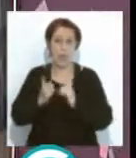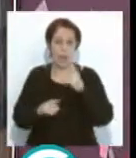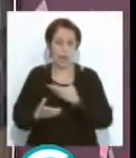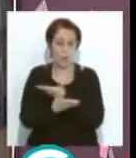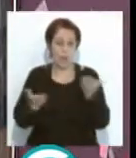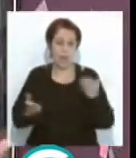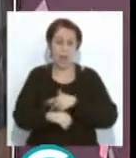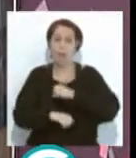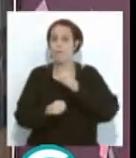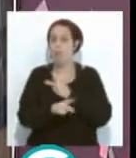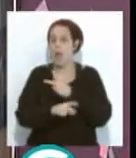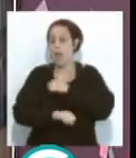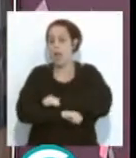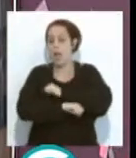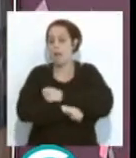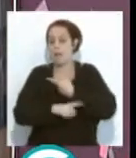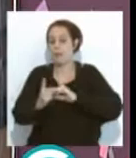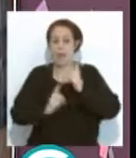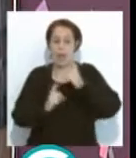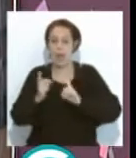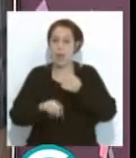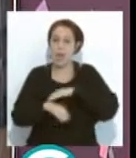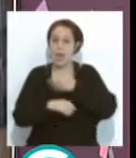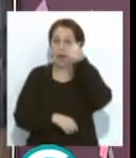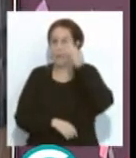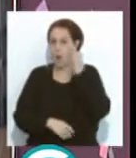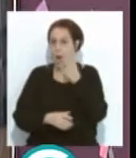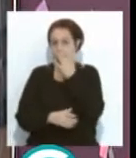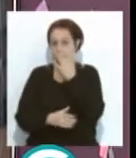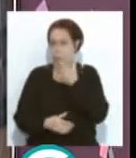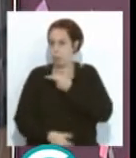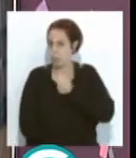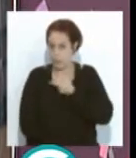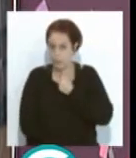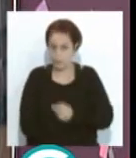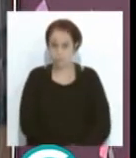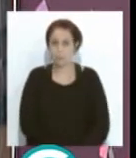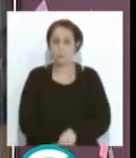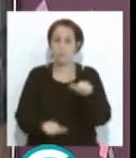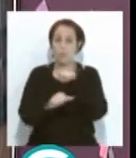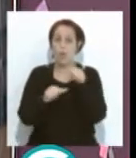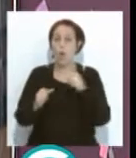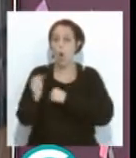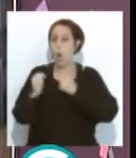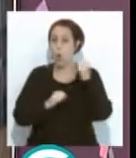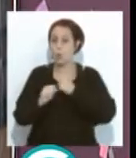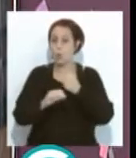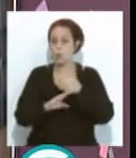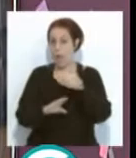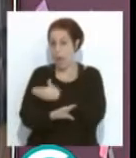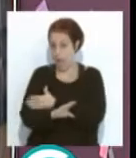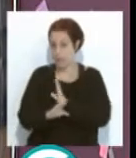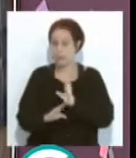barra de bar que mantenemos con amigos, con amigas carnavaleras. Lo primero, antes de entrar en el modelo de concurso, algo que es muy recurrente,